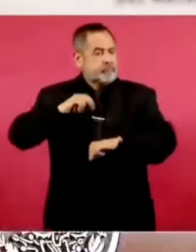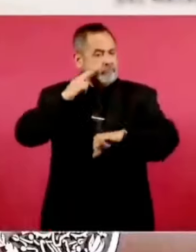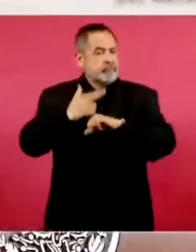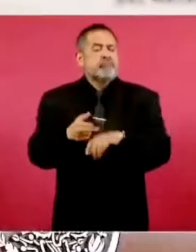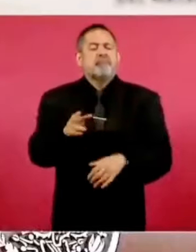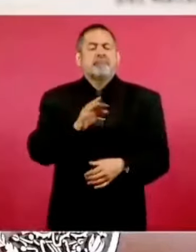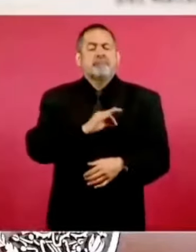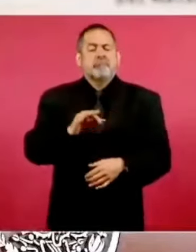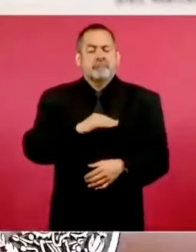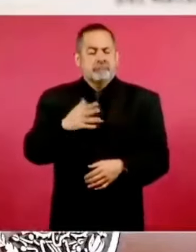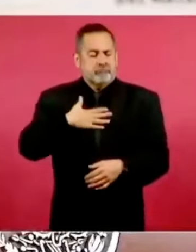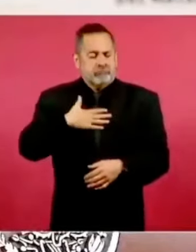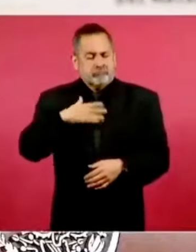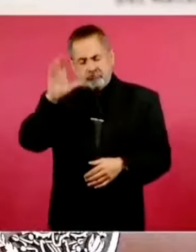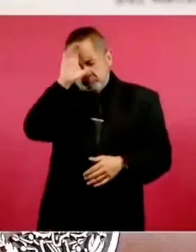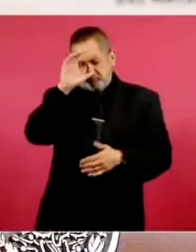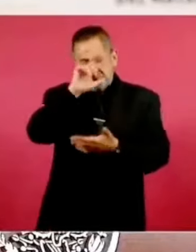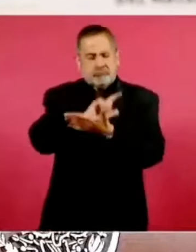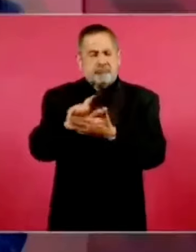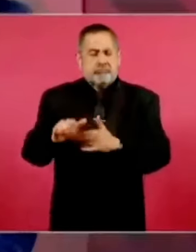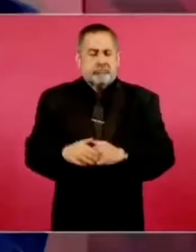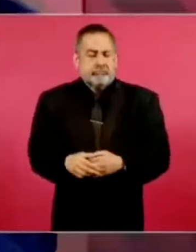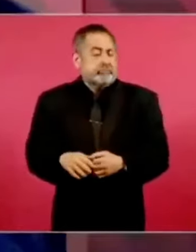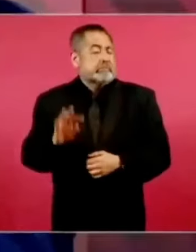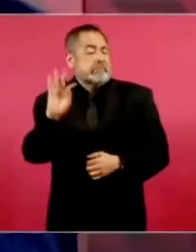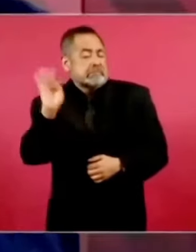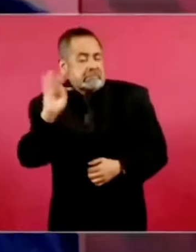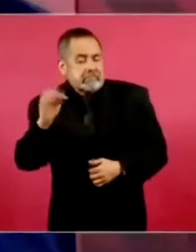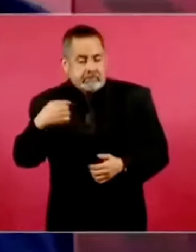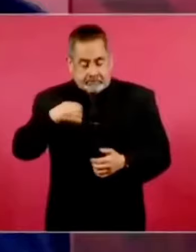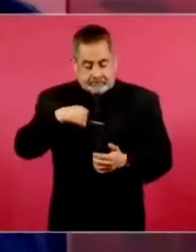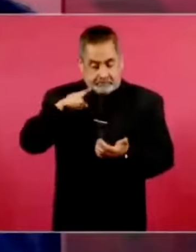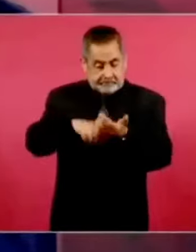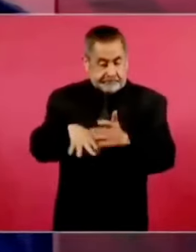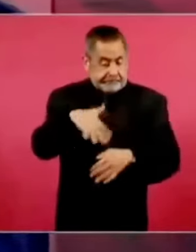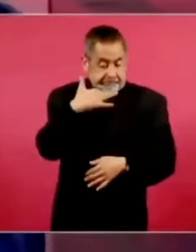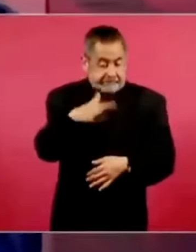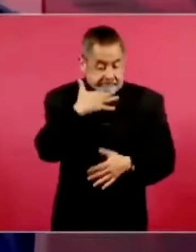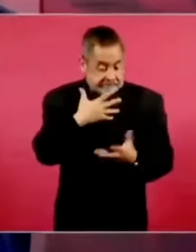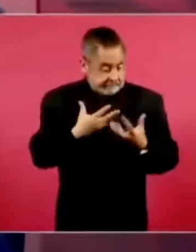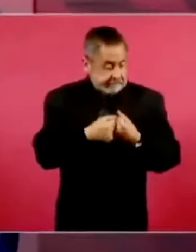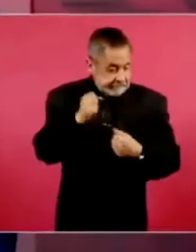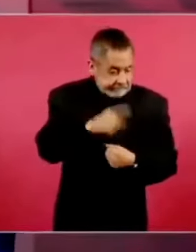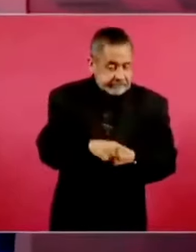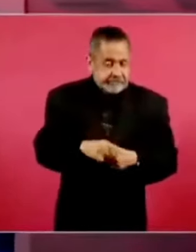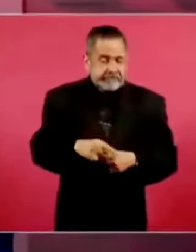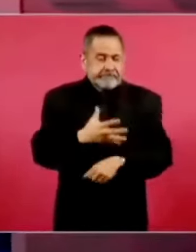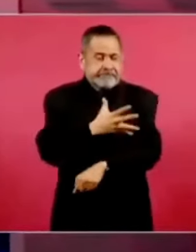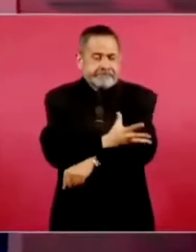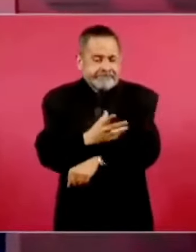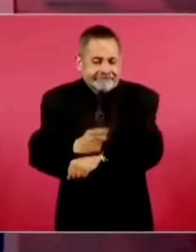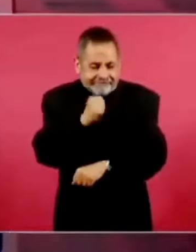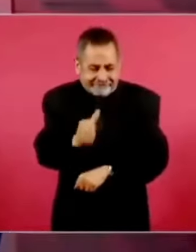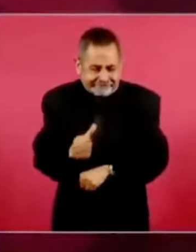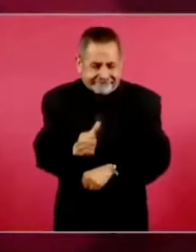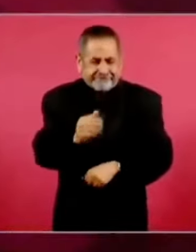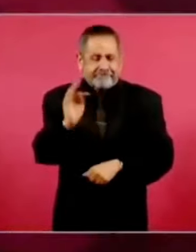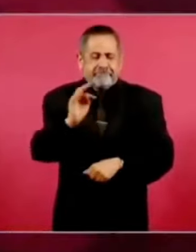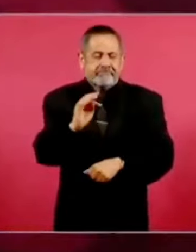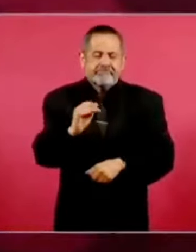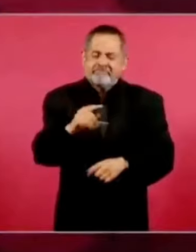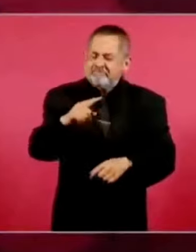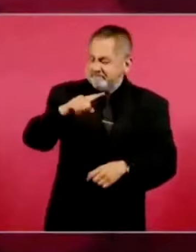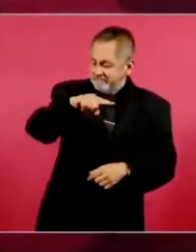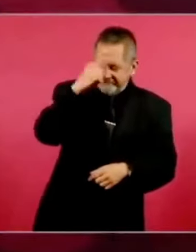Si fuésemos corruptos y deshonestos ya no